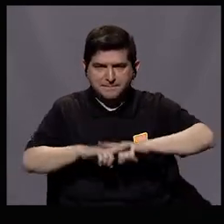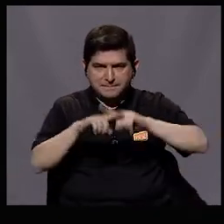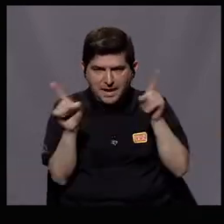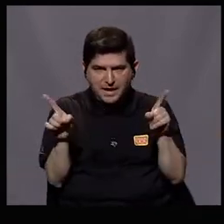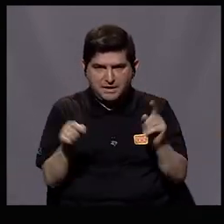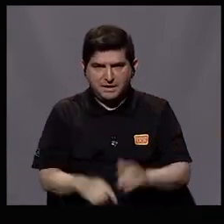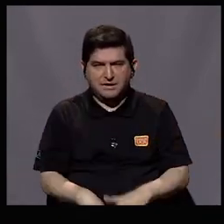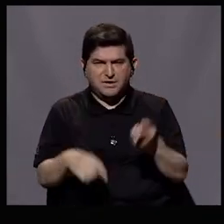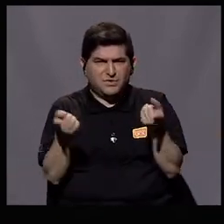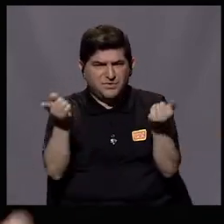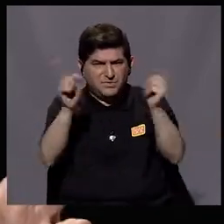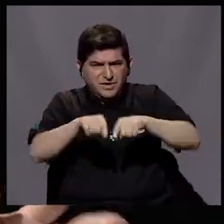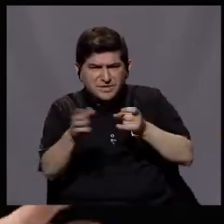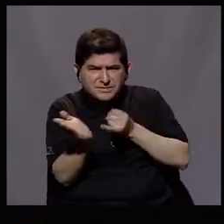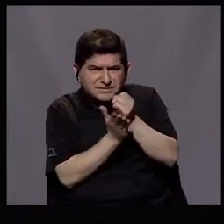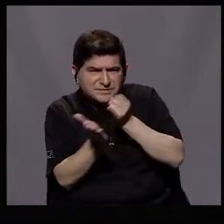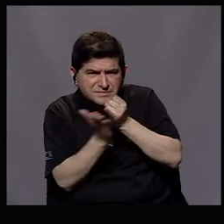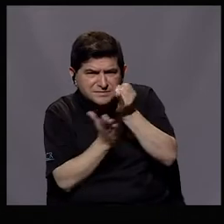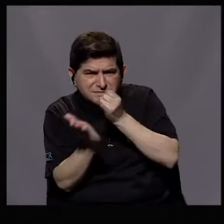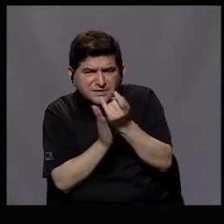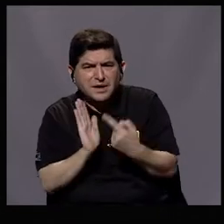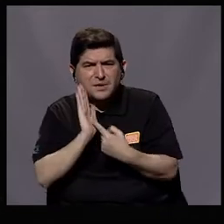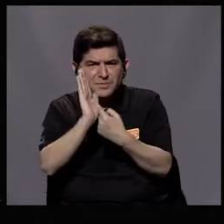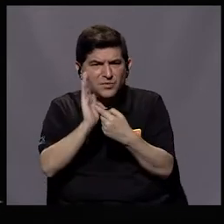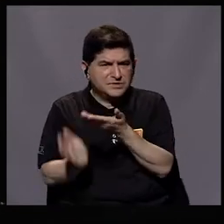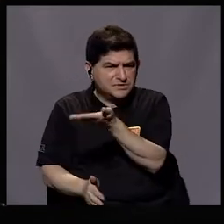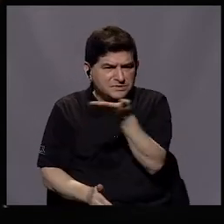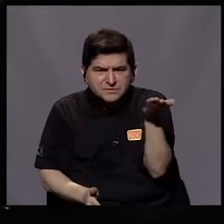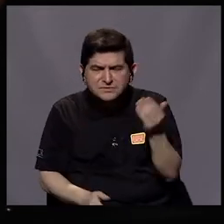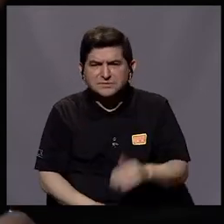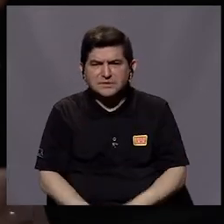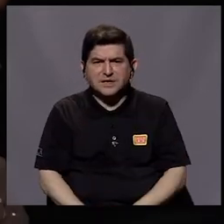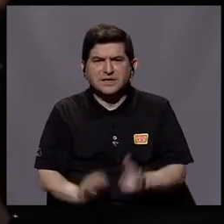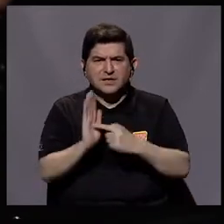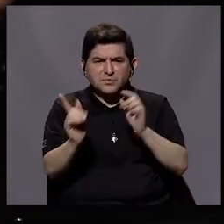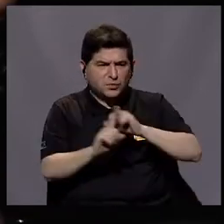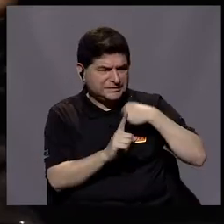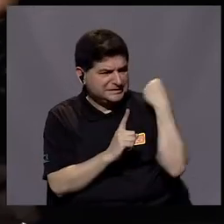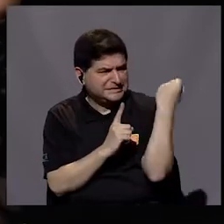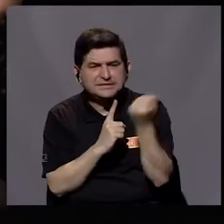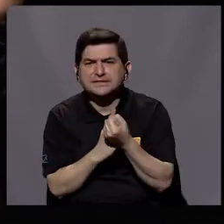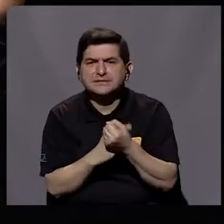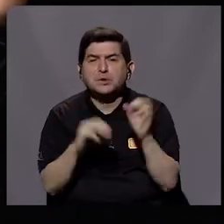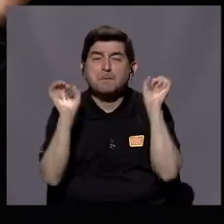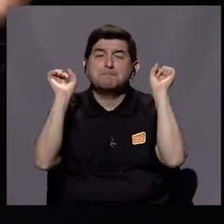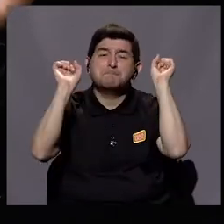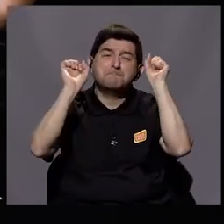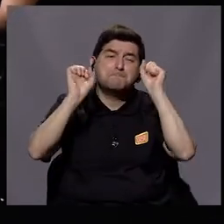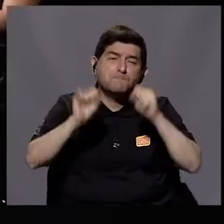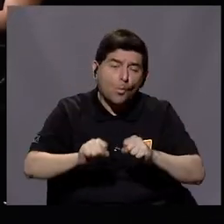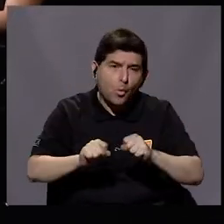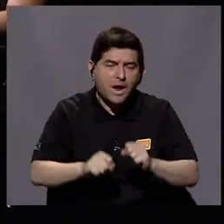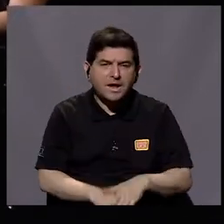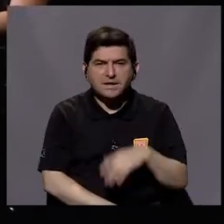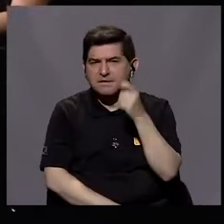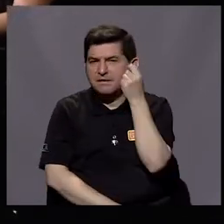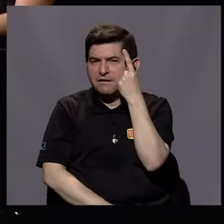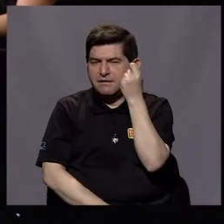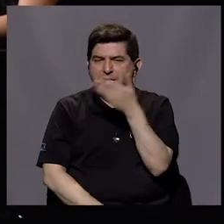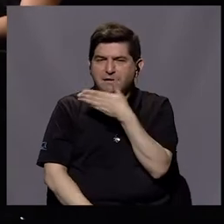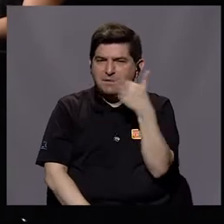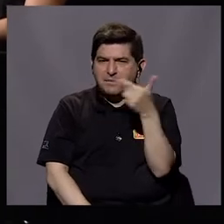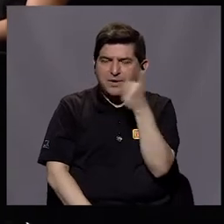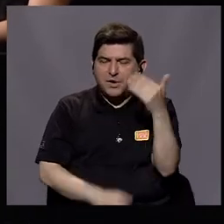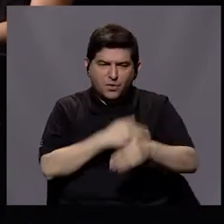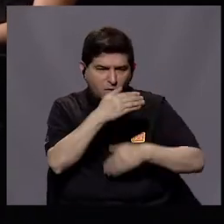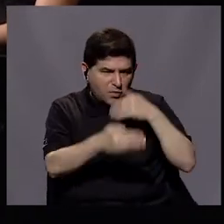Pero que en este caso las investigaciones que arrojan ustedes nos dan un panorama que puede hacer entender